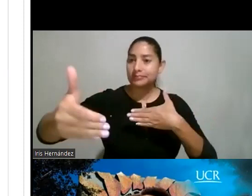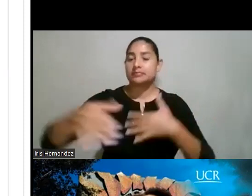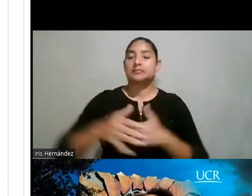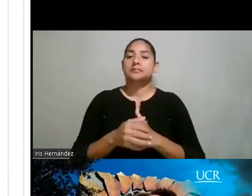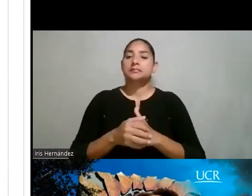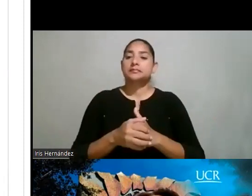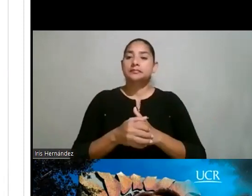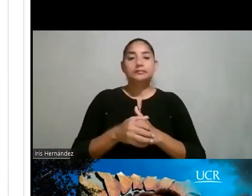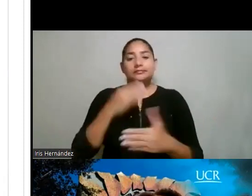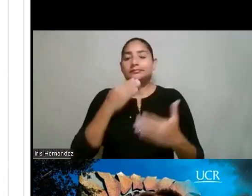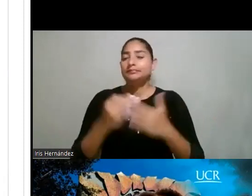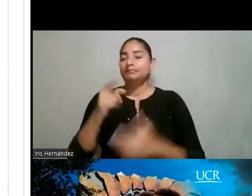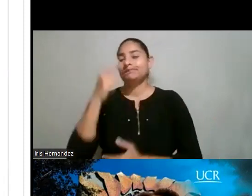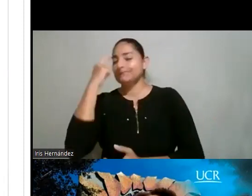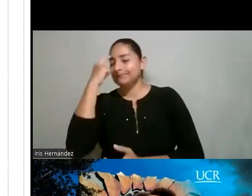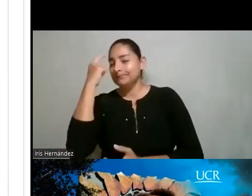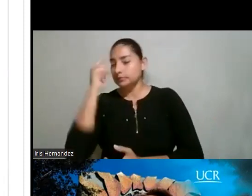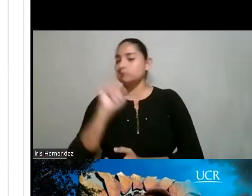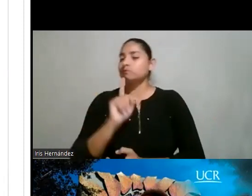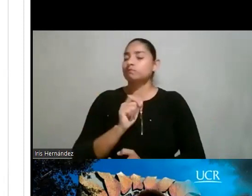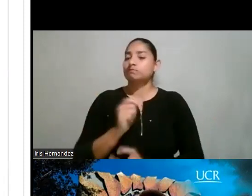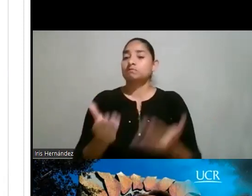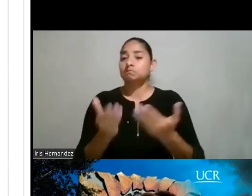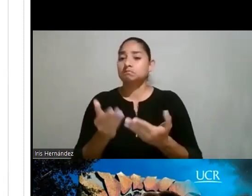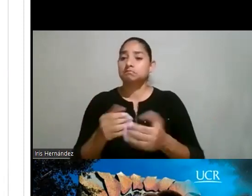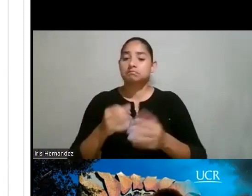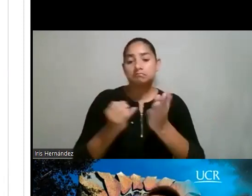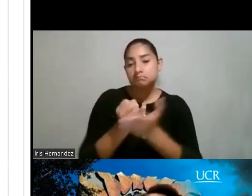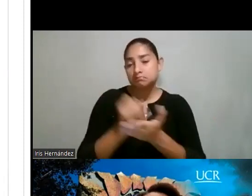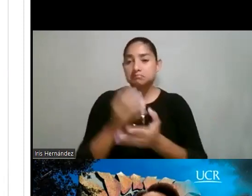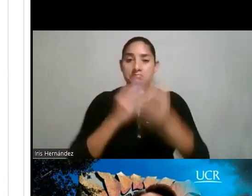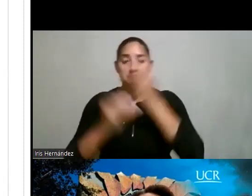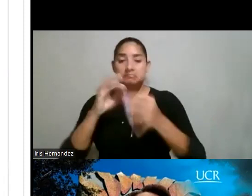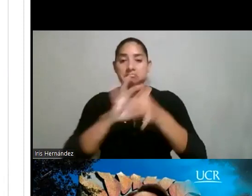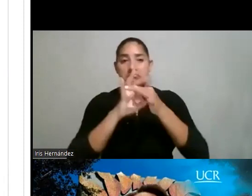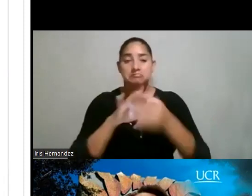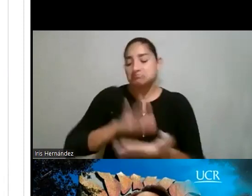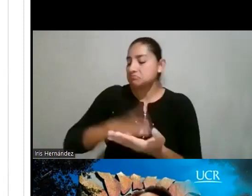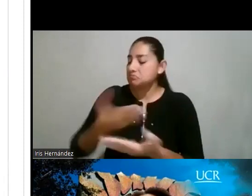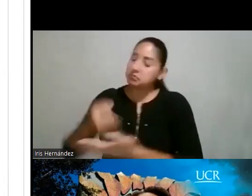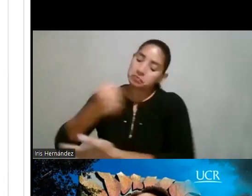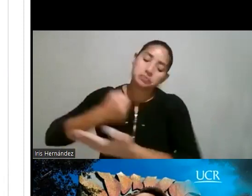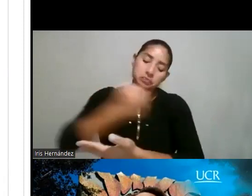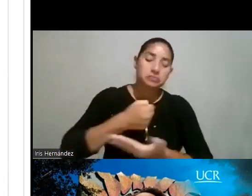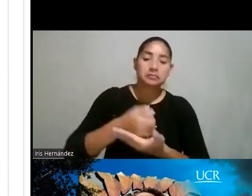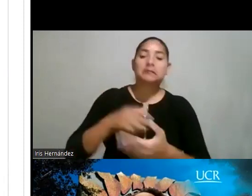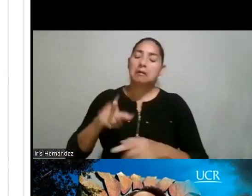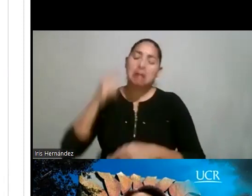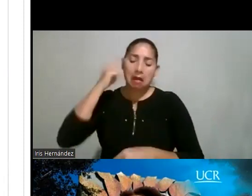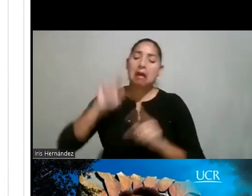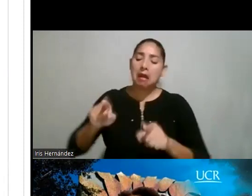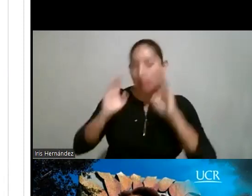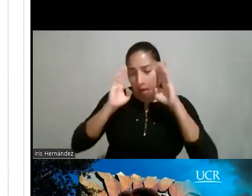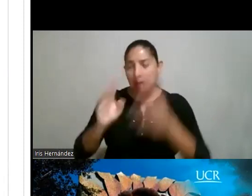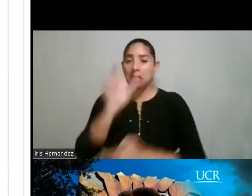y, bueno, podríamos pensar que, y pues, ingeniería de alimentos está más relacionada con la cocina, y entonces, pues, es, ahí seguimos un